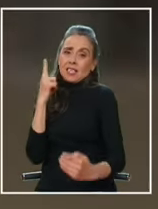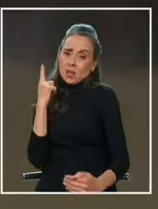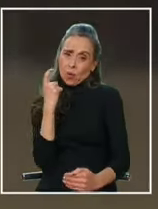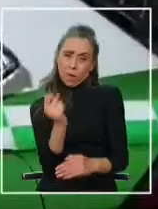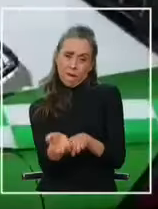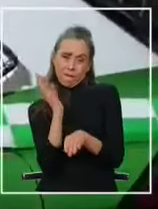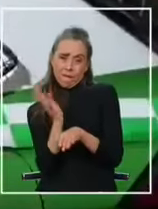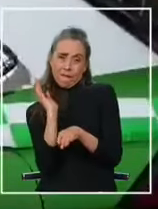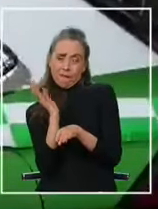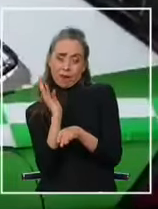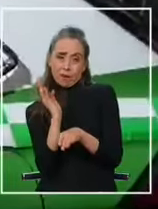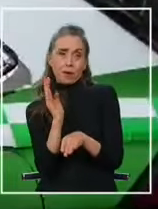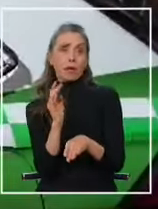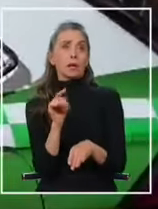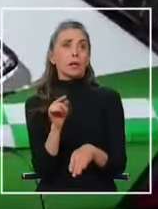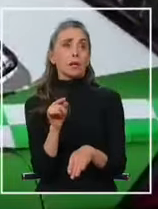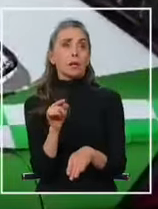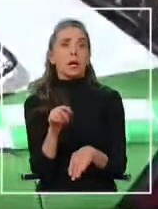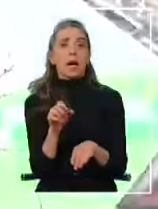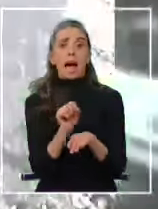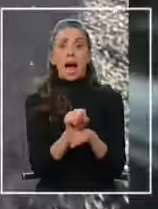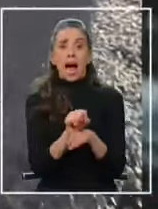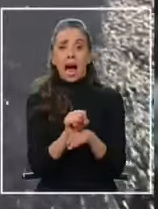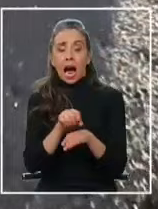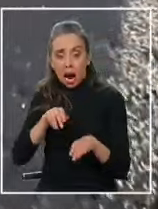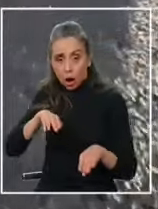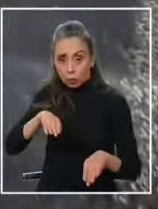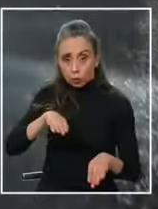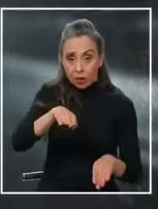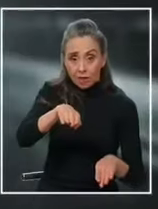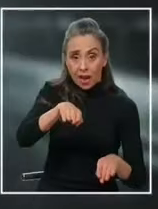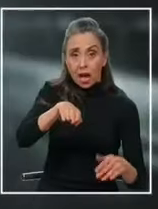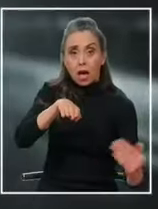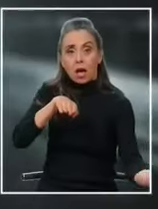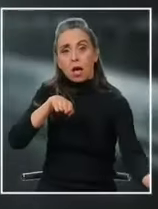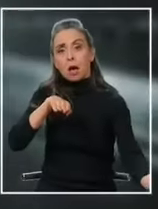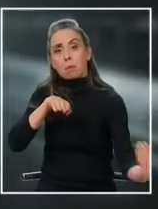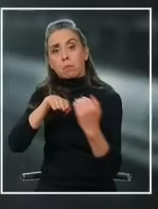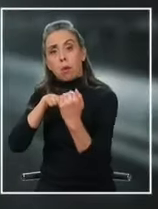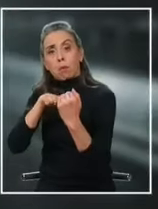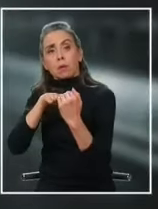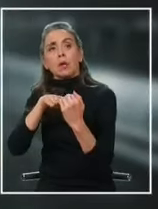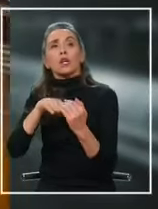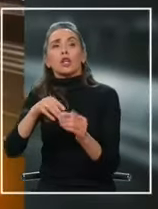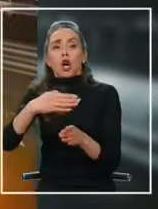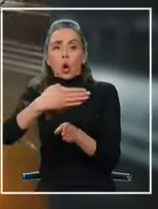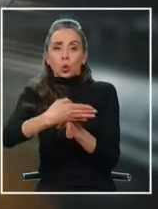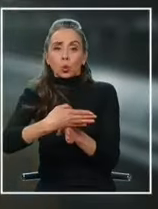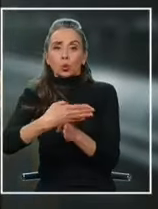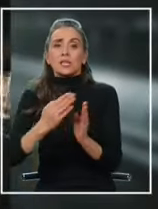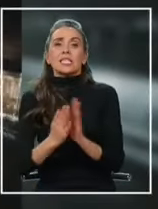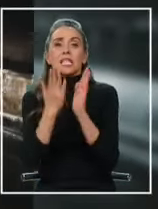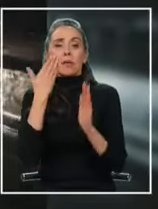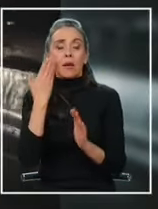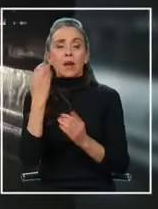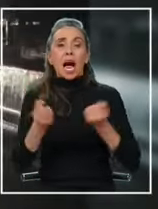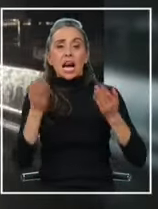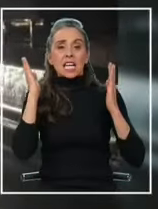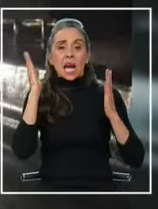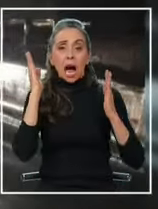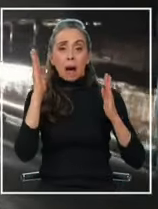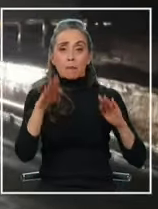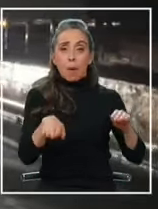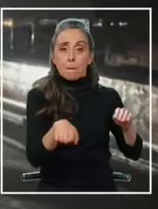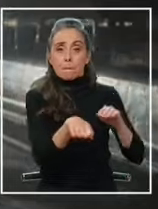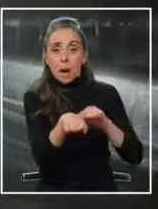velocidad. Colisionó con otros vehículos que transitaban en dirección norte. Llegando al cruz de Santa Blanca, colisiona con un camión y por alcance